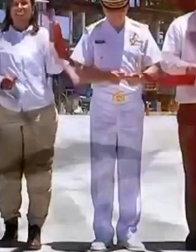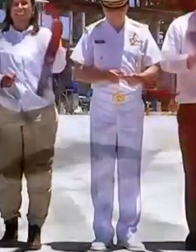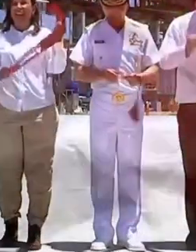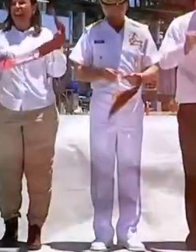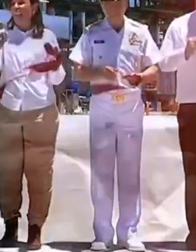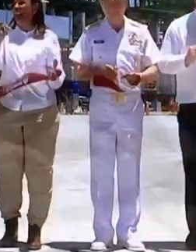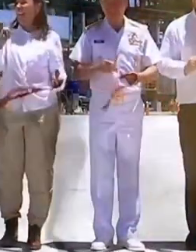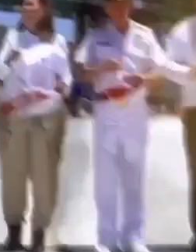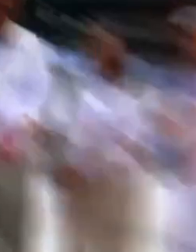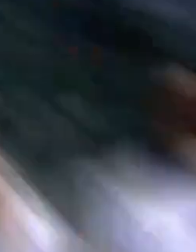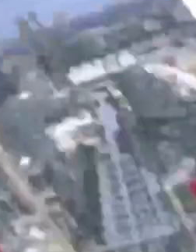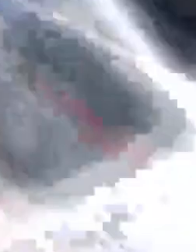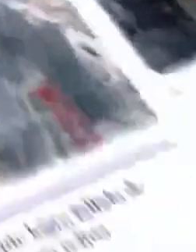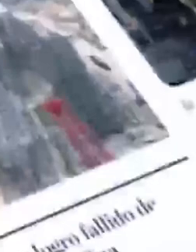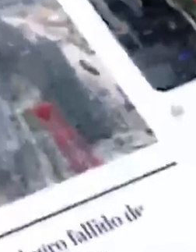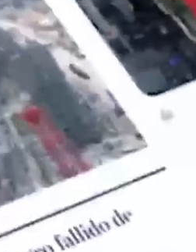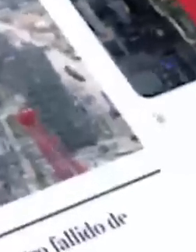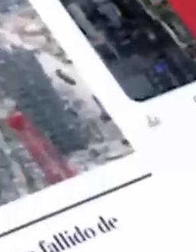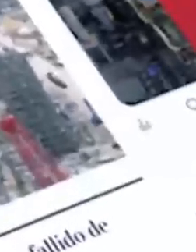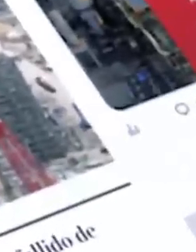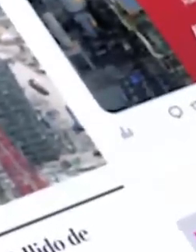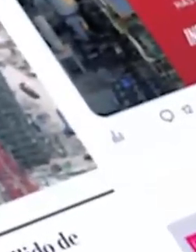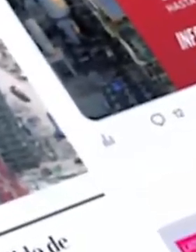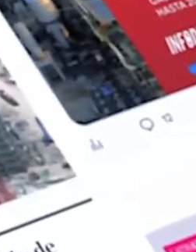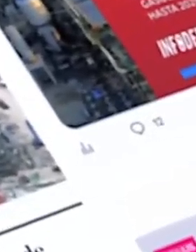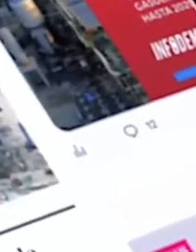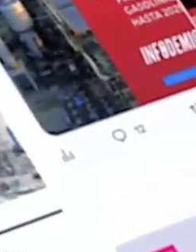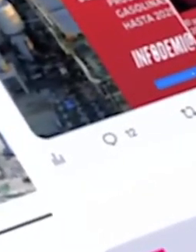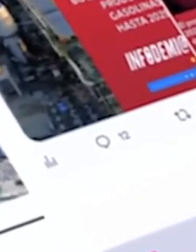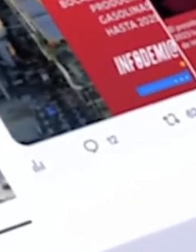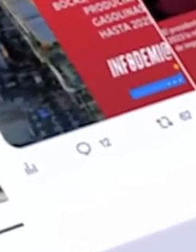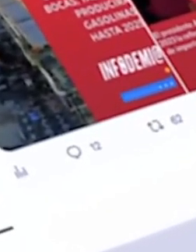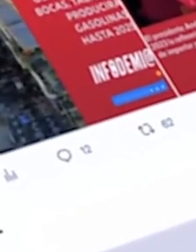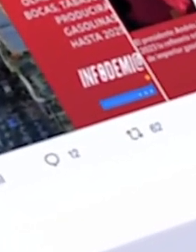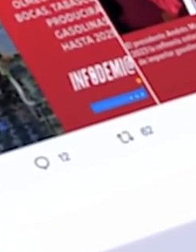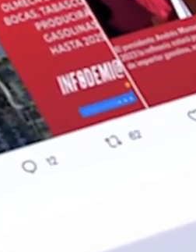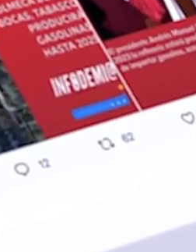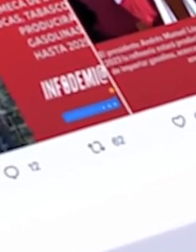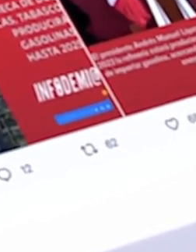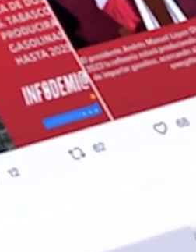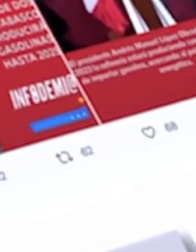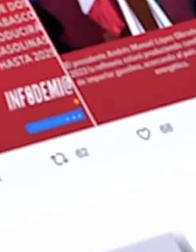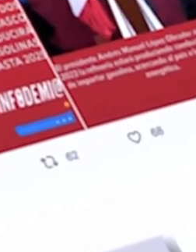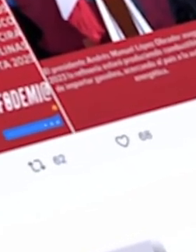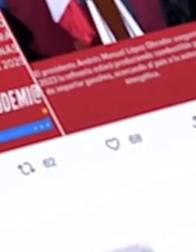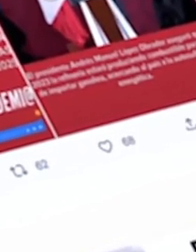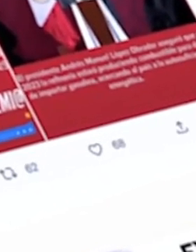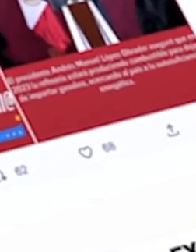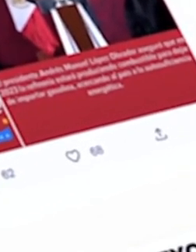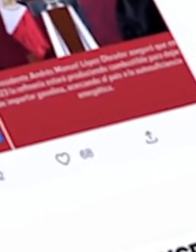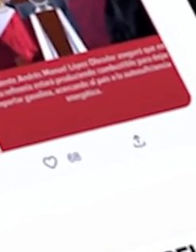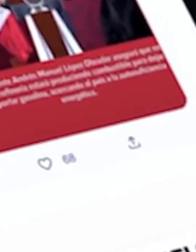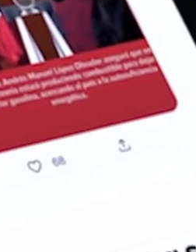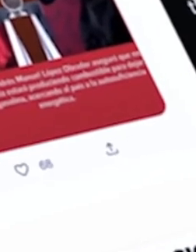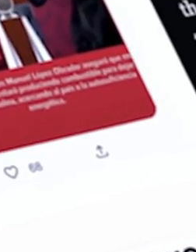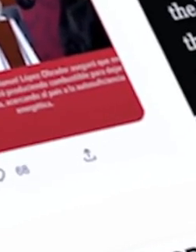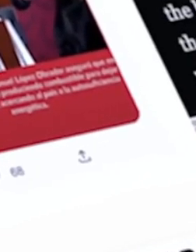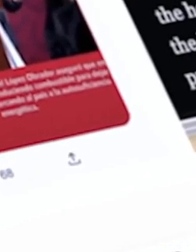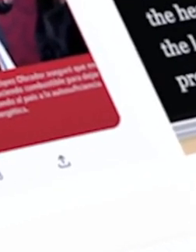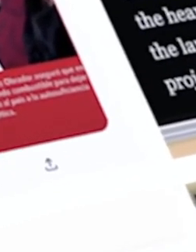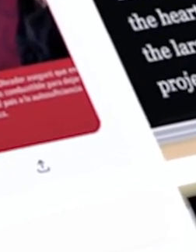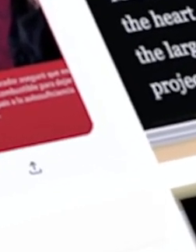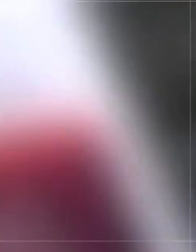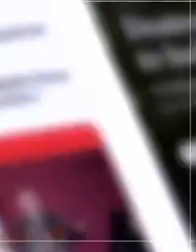en Dos Bocas, Tabasco. Sobre este proyecto, se aseguró falsamente que produciría gasolinas hasta 2025.